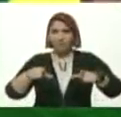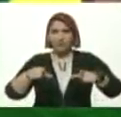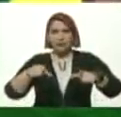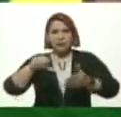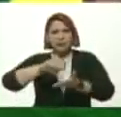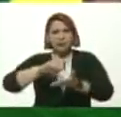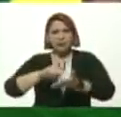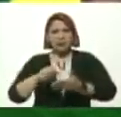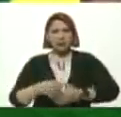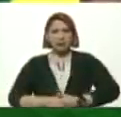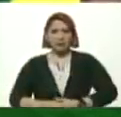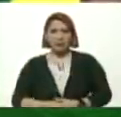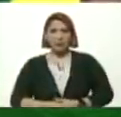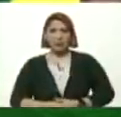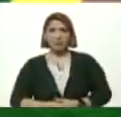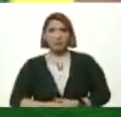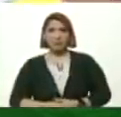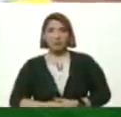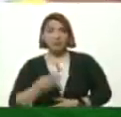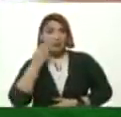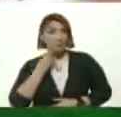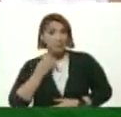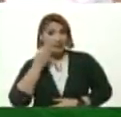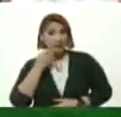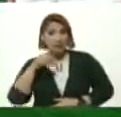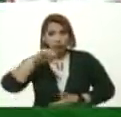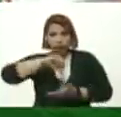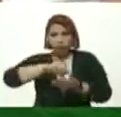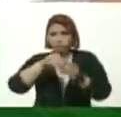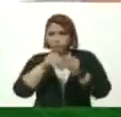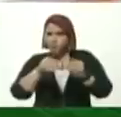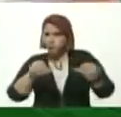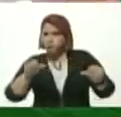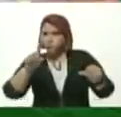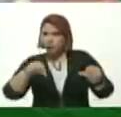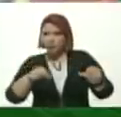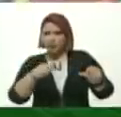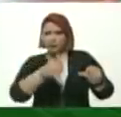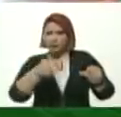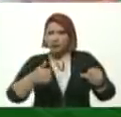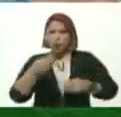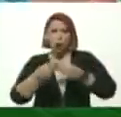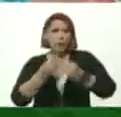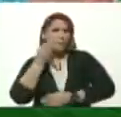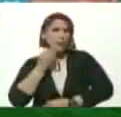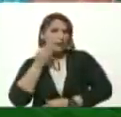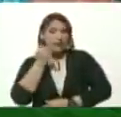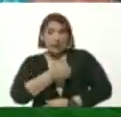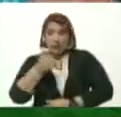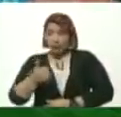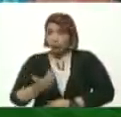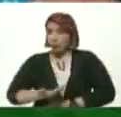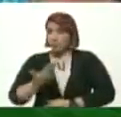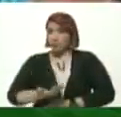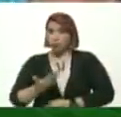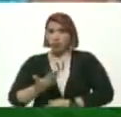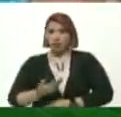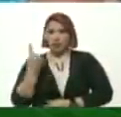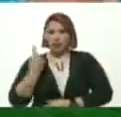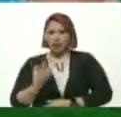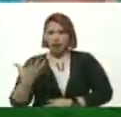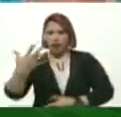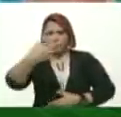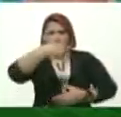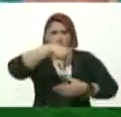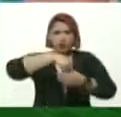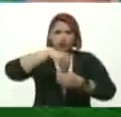Común Son Las Experiencias Desde El Territorio Presidente Lugarizada Tiene Tiene Una Importancia Que Recoger Desde El